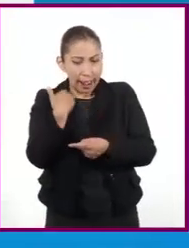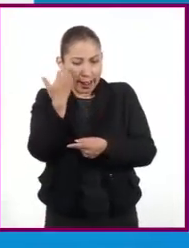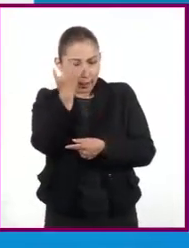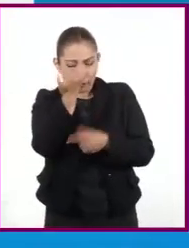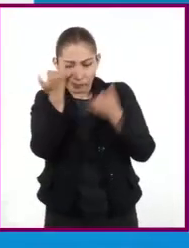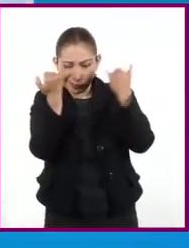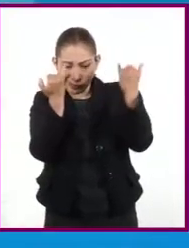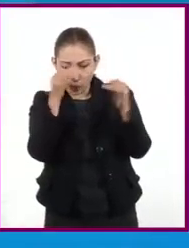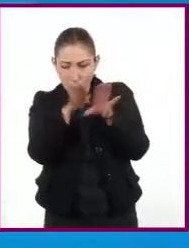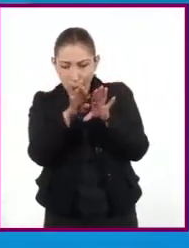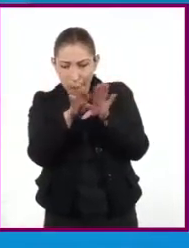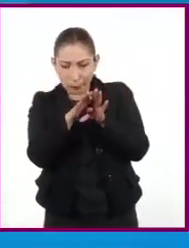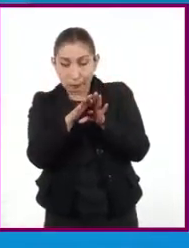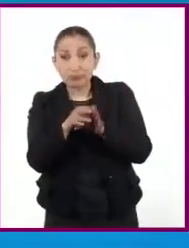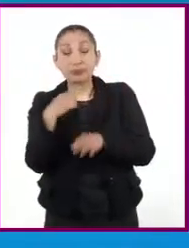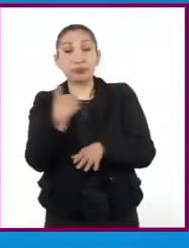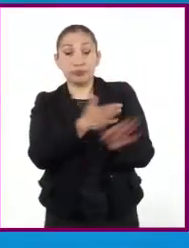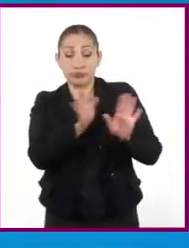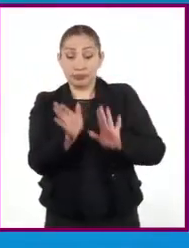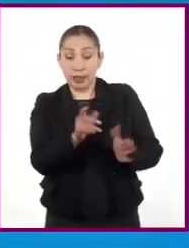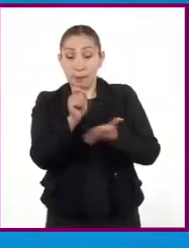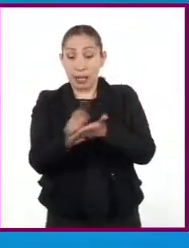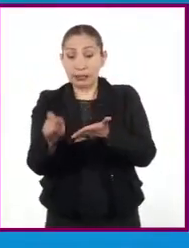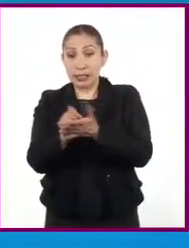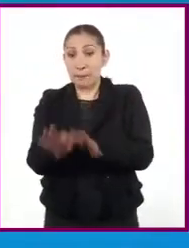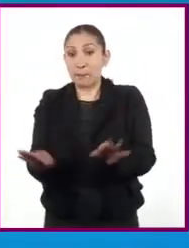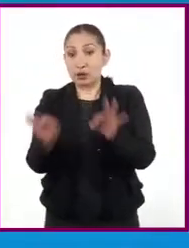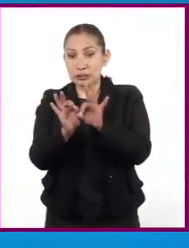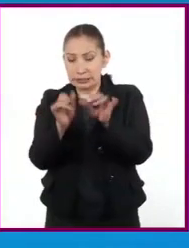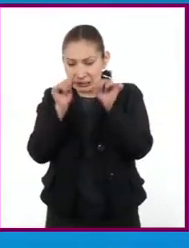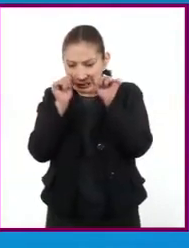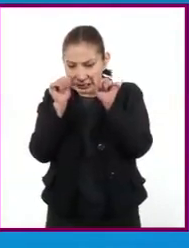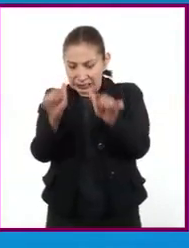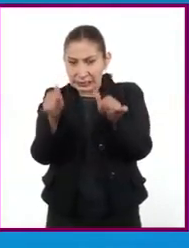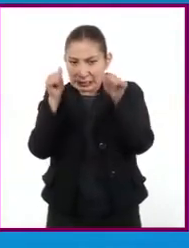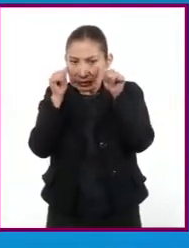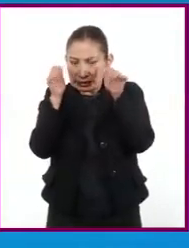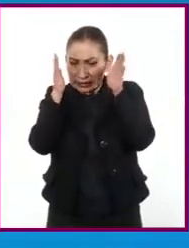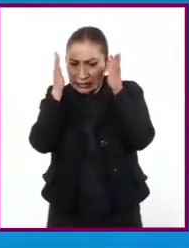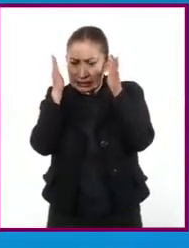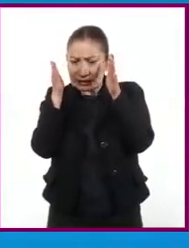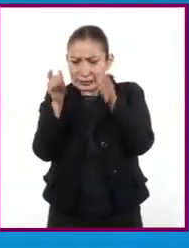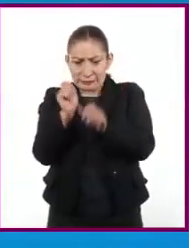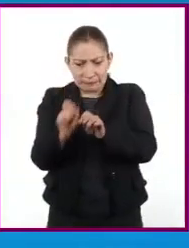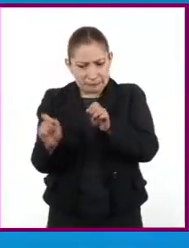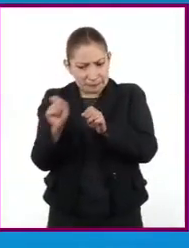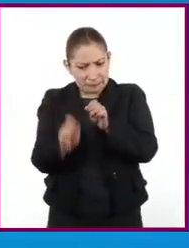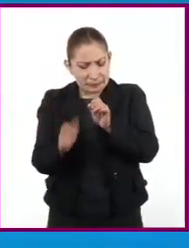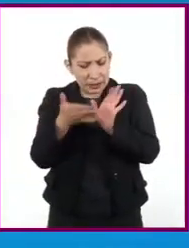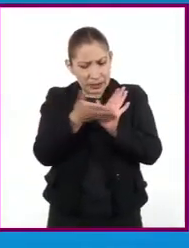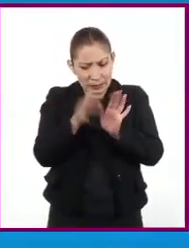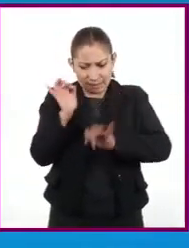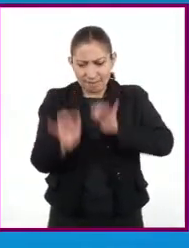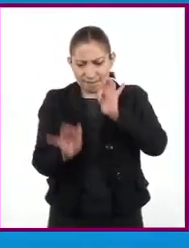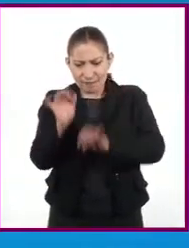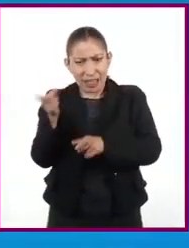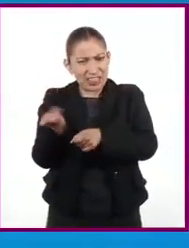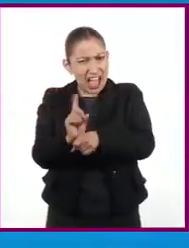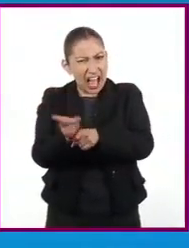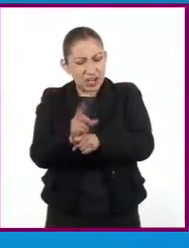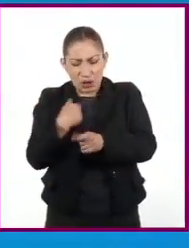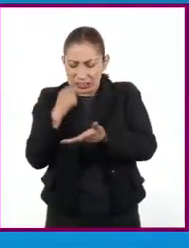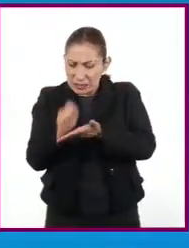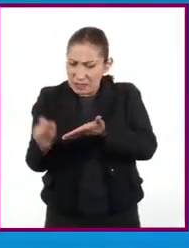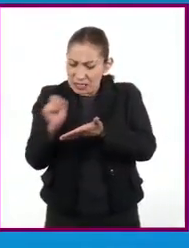encontrar disparadores. Para el proceso de escritura es clave la dedicación y la concentración. Armar una rutina de escritura diaria te